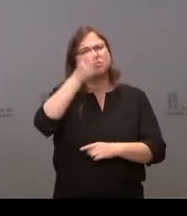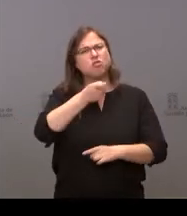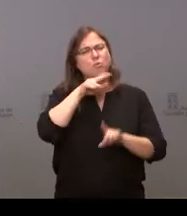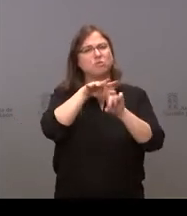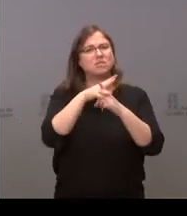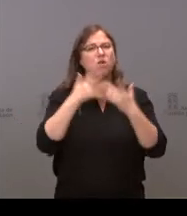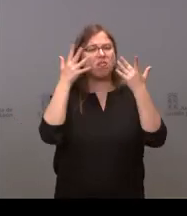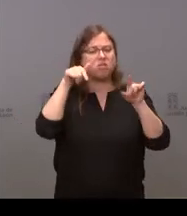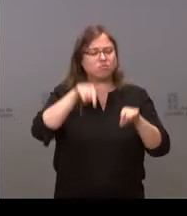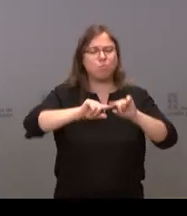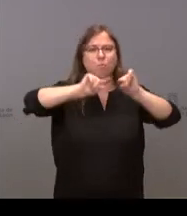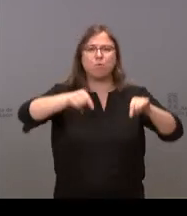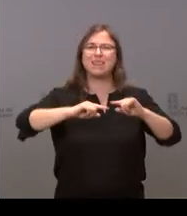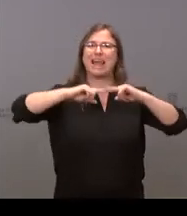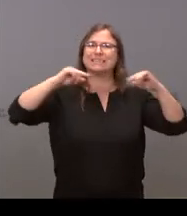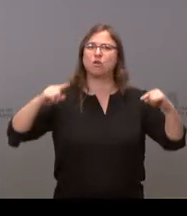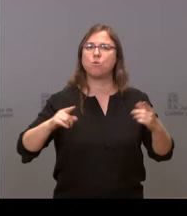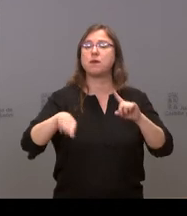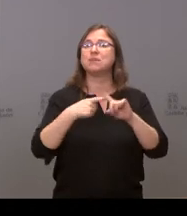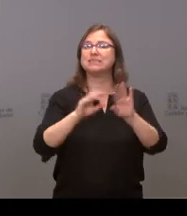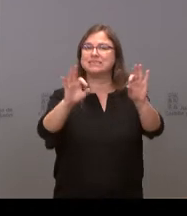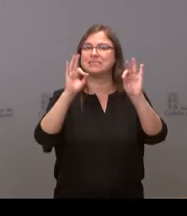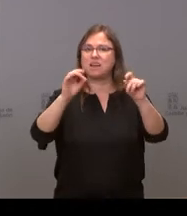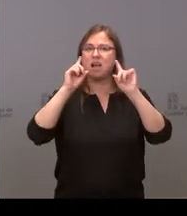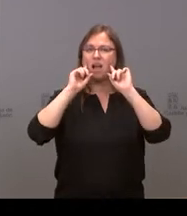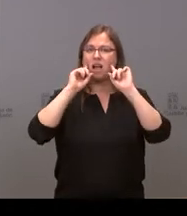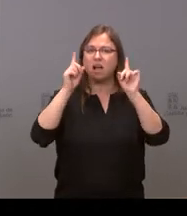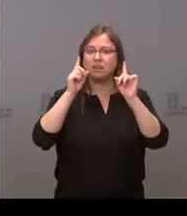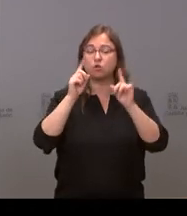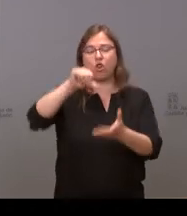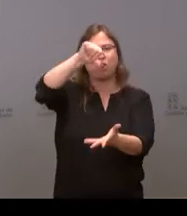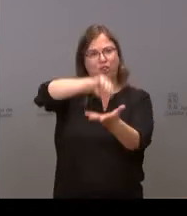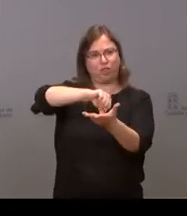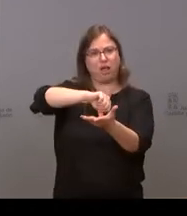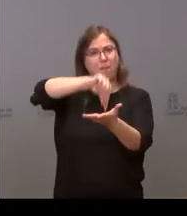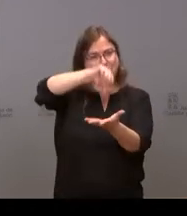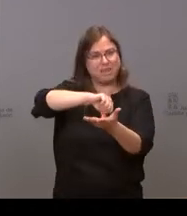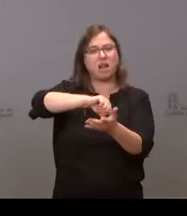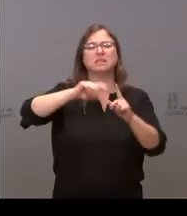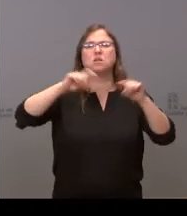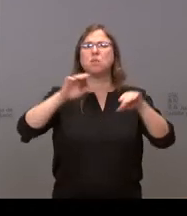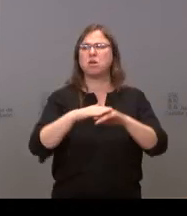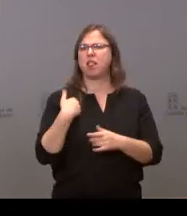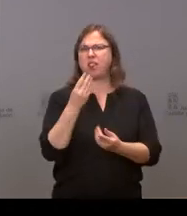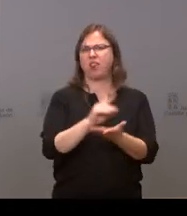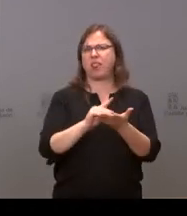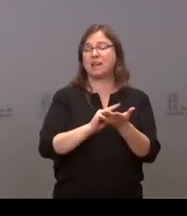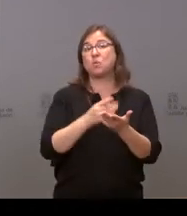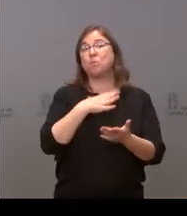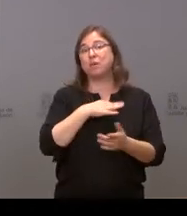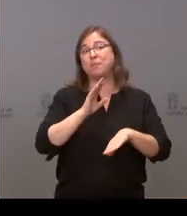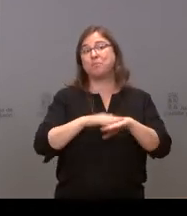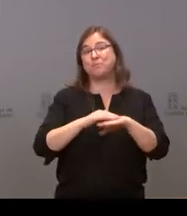situación de esta provincia y, más concretamente, de la capital, si los últimos datos se deben quizá a la cercanía con